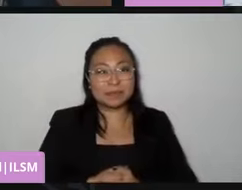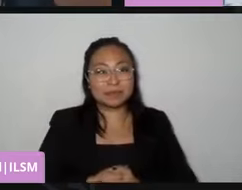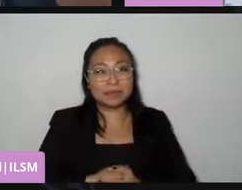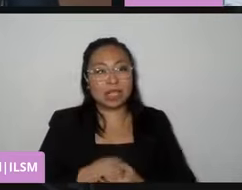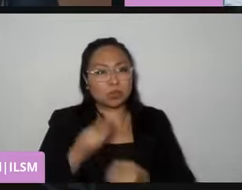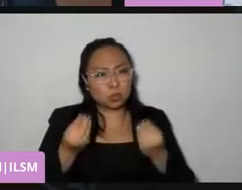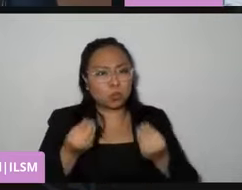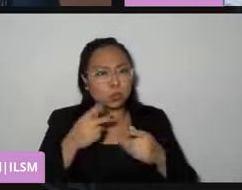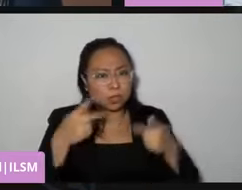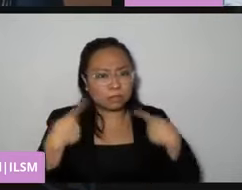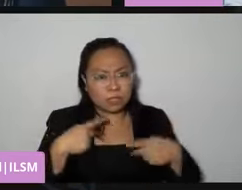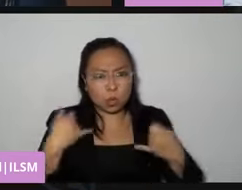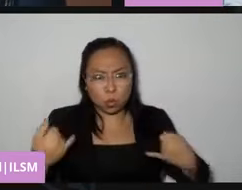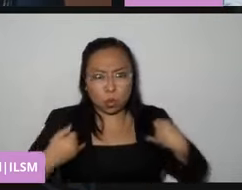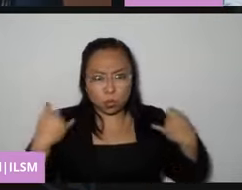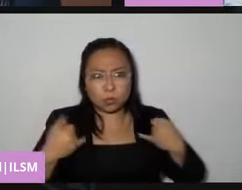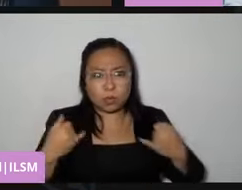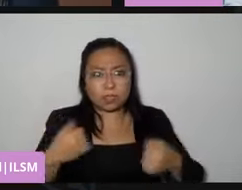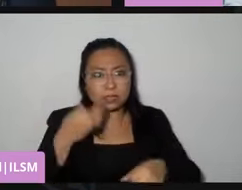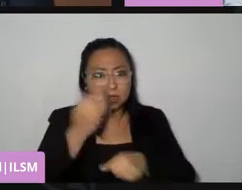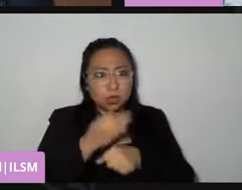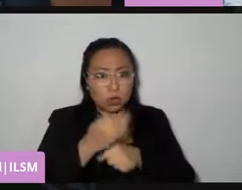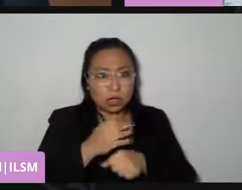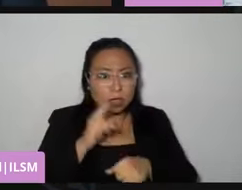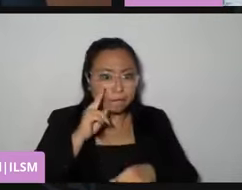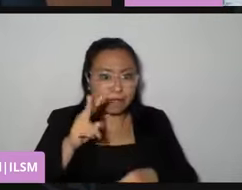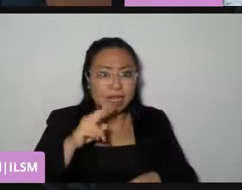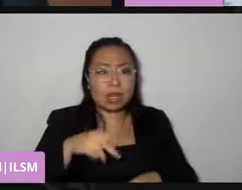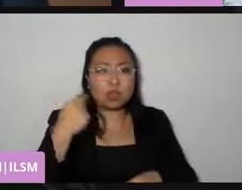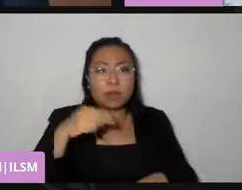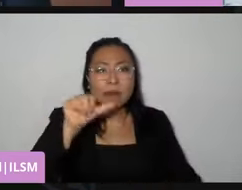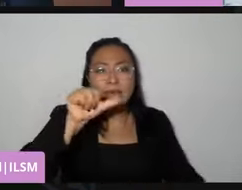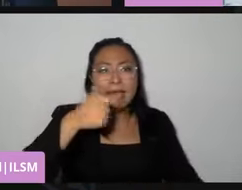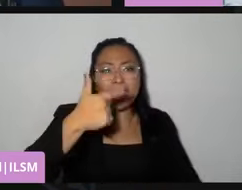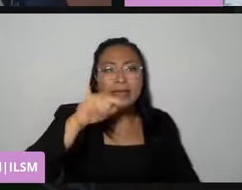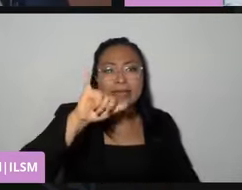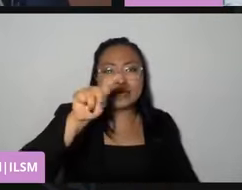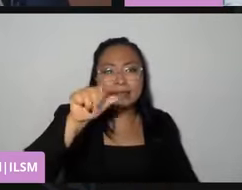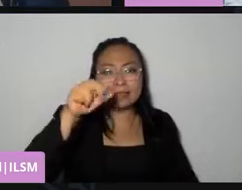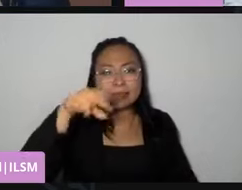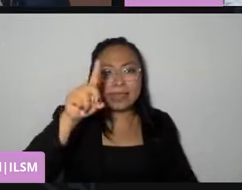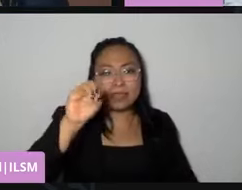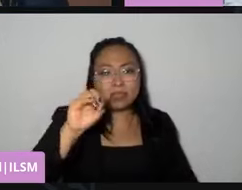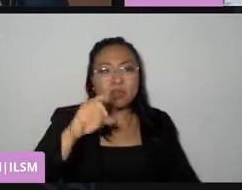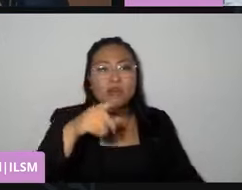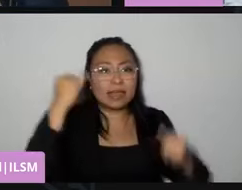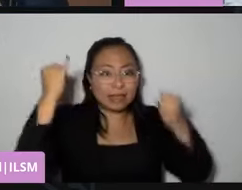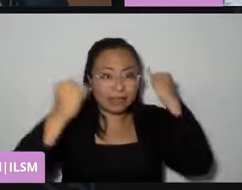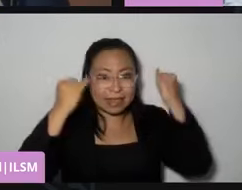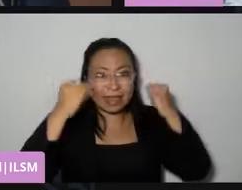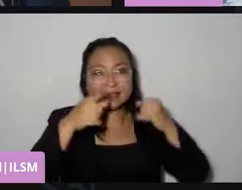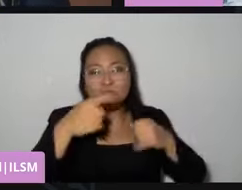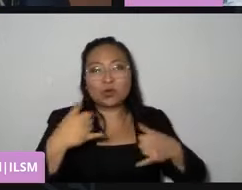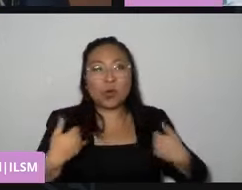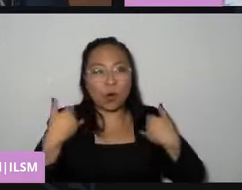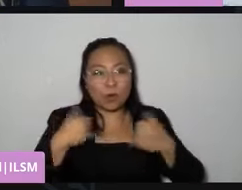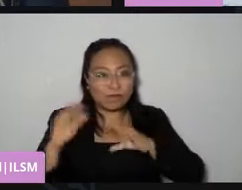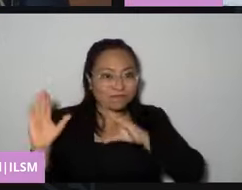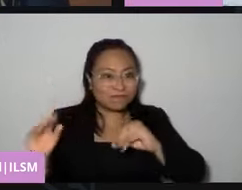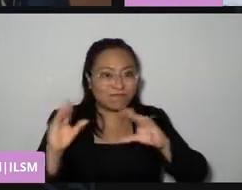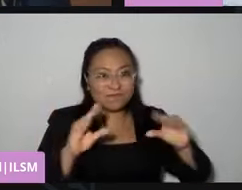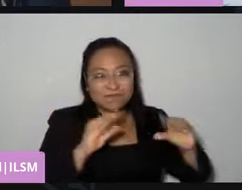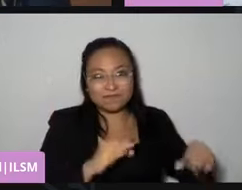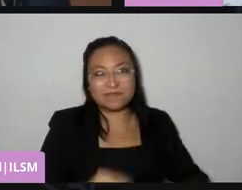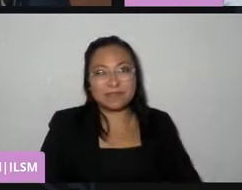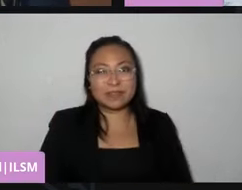personas ahorita jóvenes de Agitando Ideas Jóvenes, Formando Ciudadanía, que fueron de tu generación, tus alumnos y alumnas, y bueno, te están